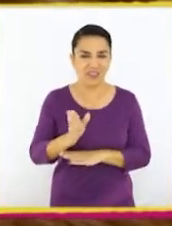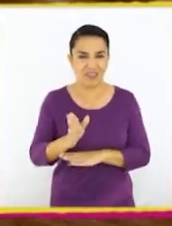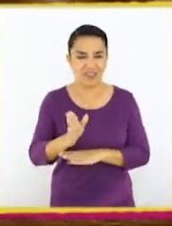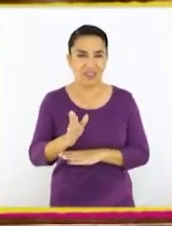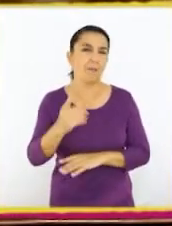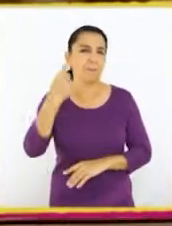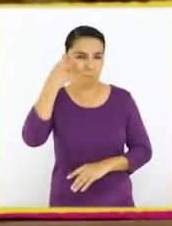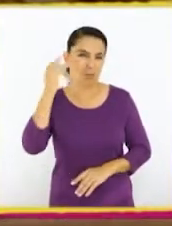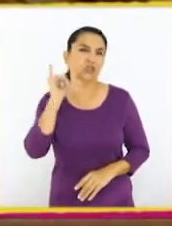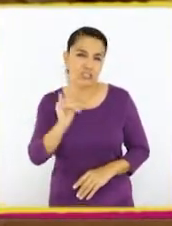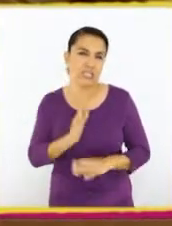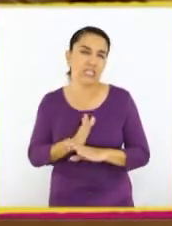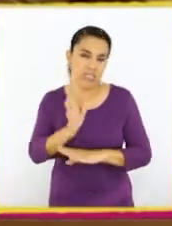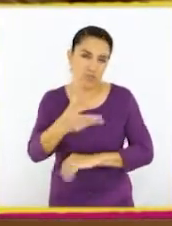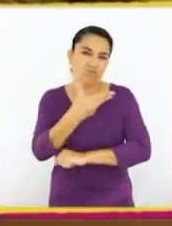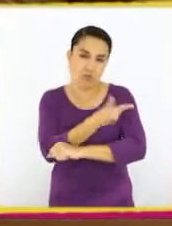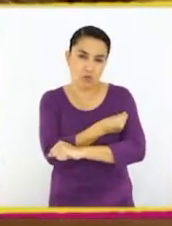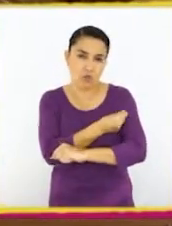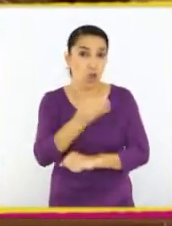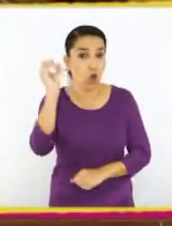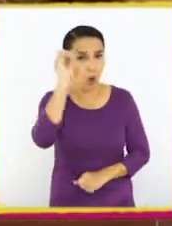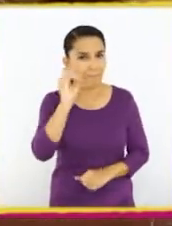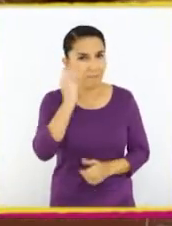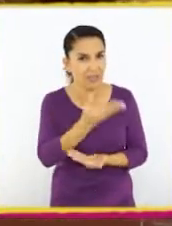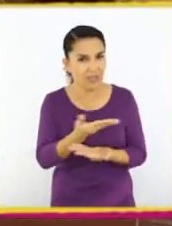creo que debo hacerlo. ¿Qué opinan?